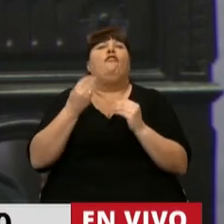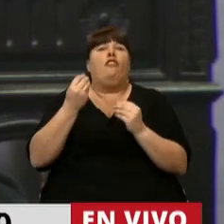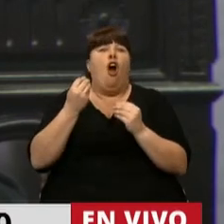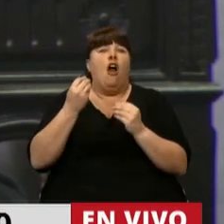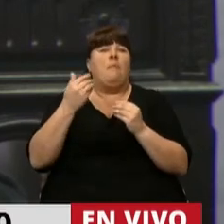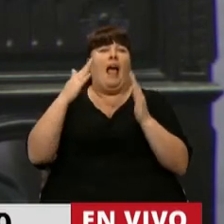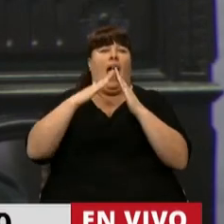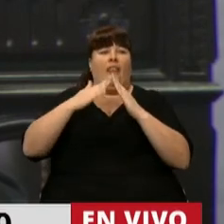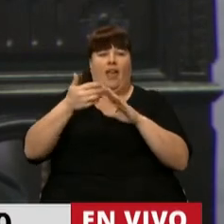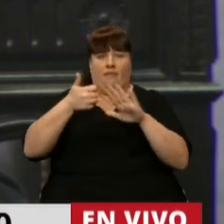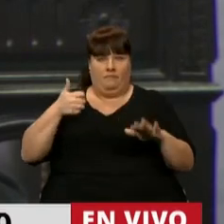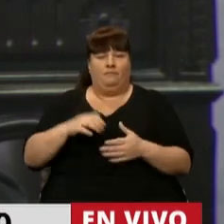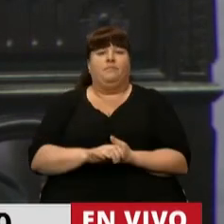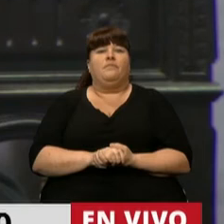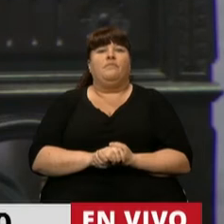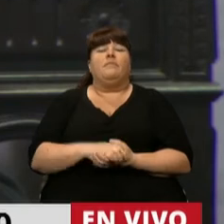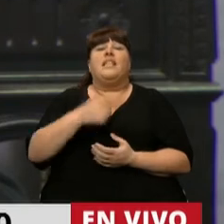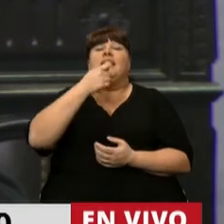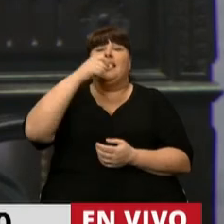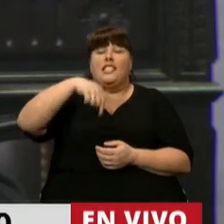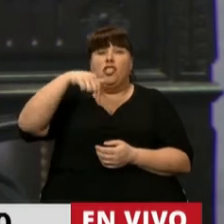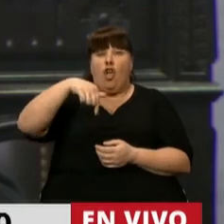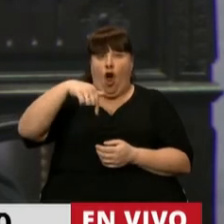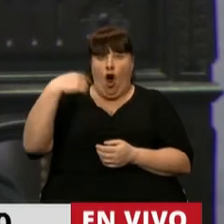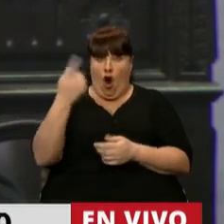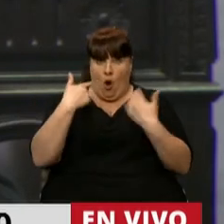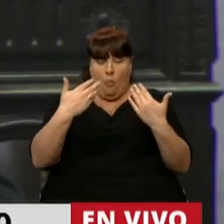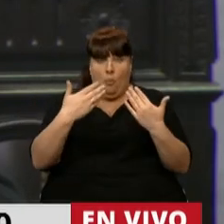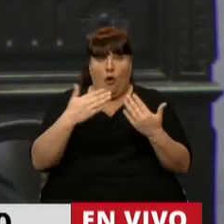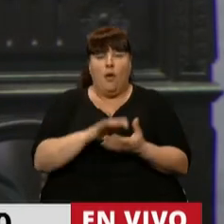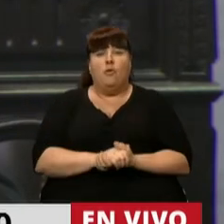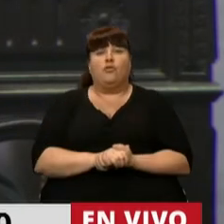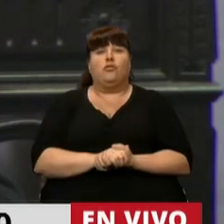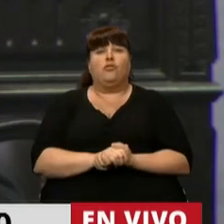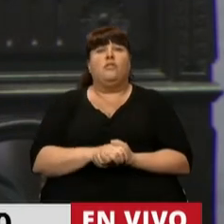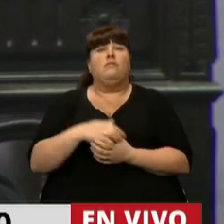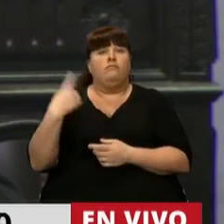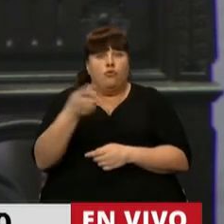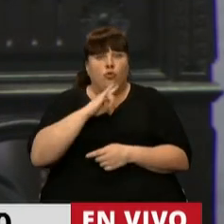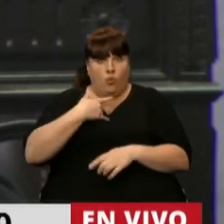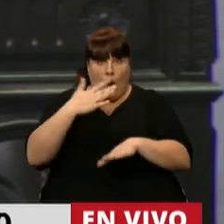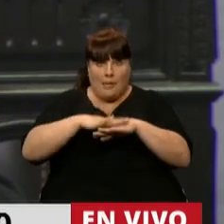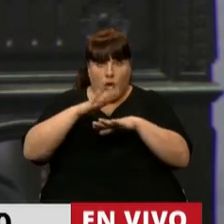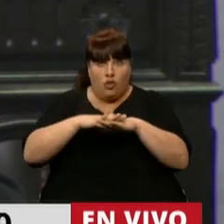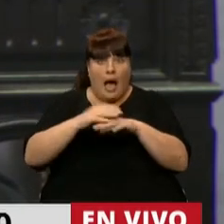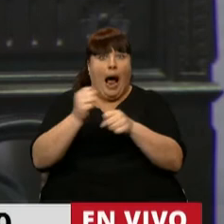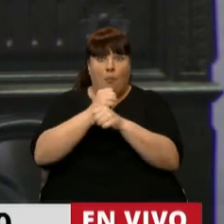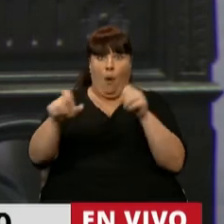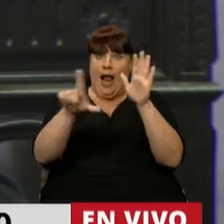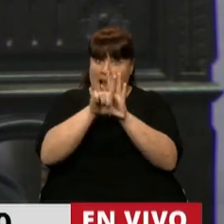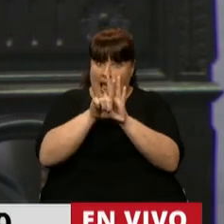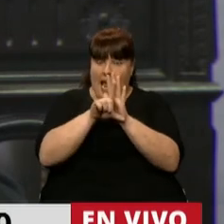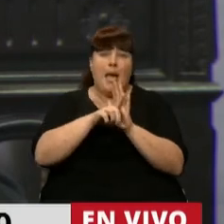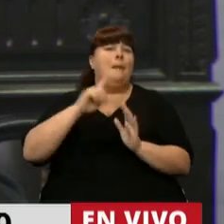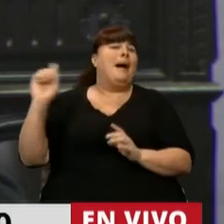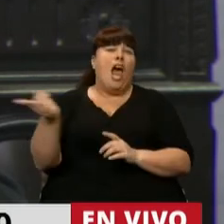es el aislamiento. Si hoy tenemos la posibilidad, señor Presidente, y está en nuestras manos legislar que